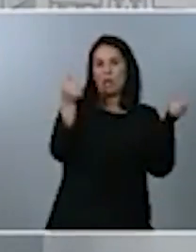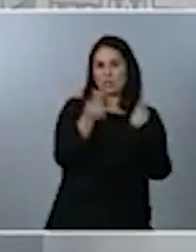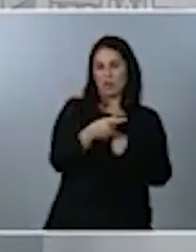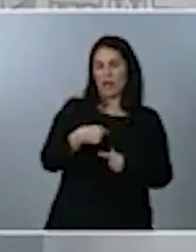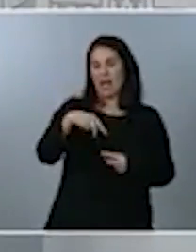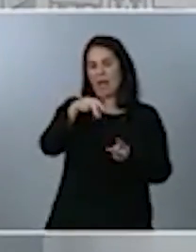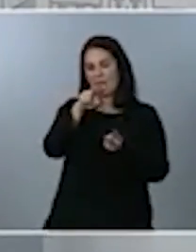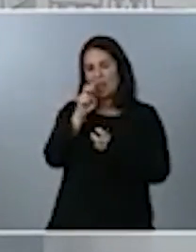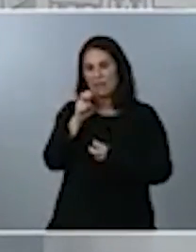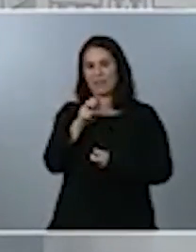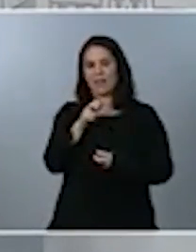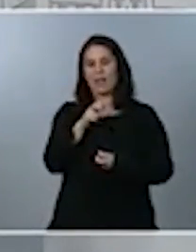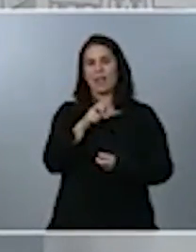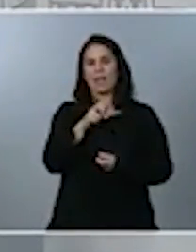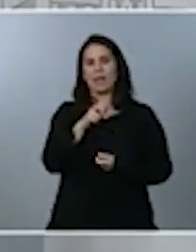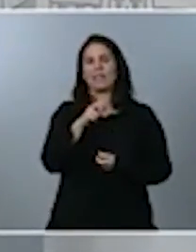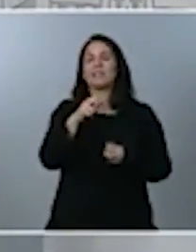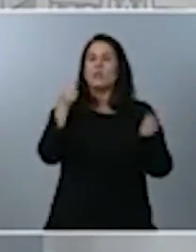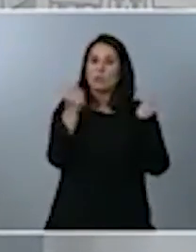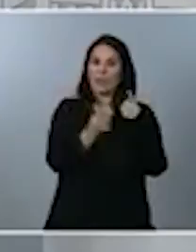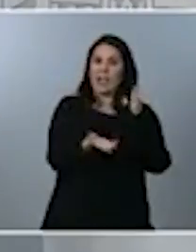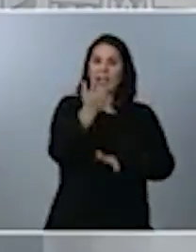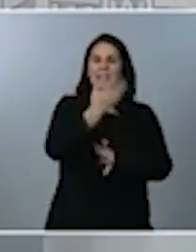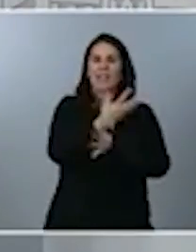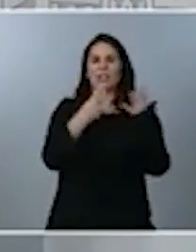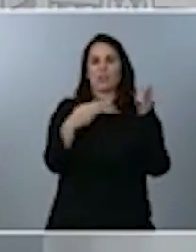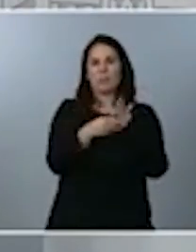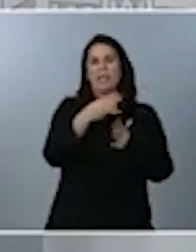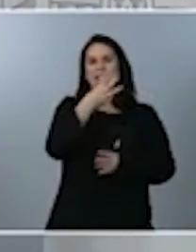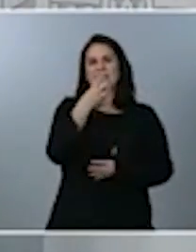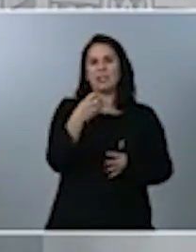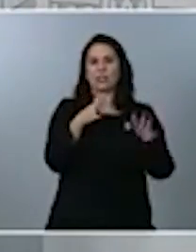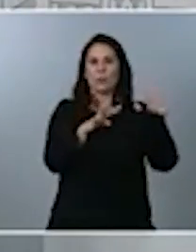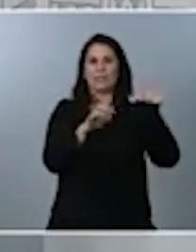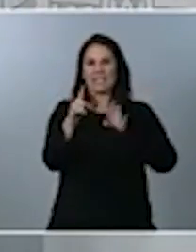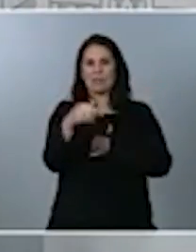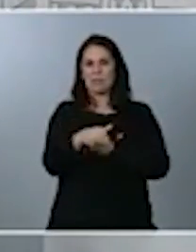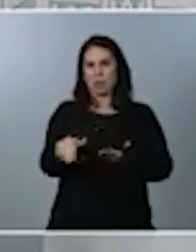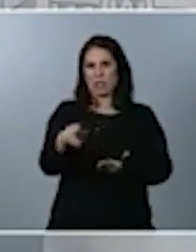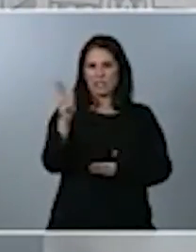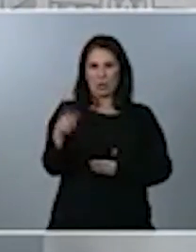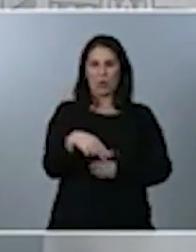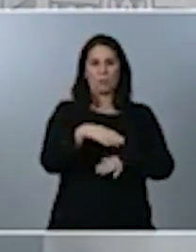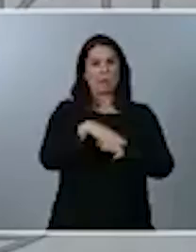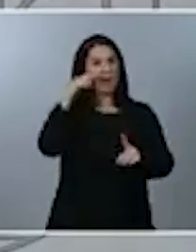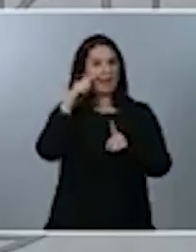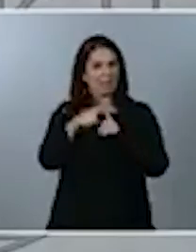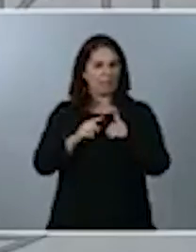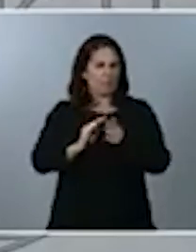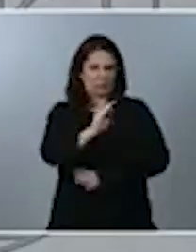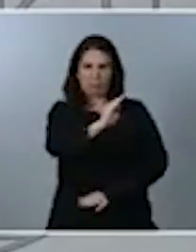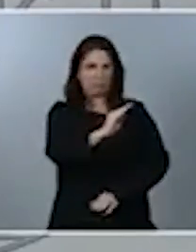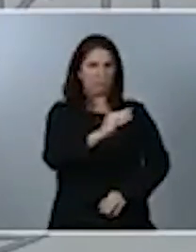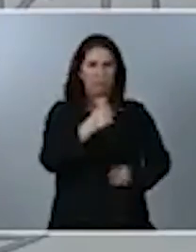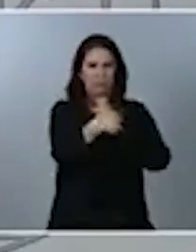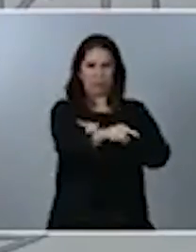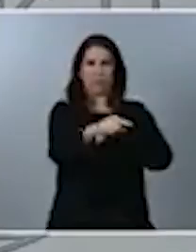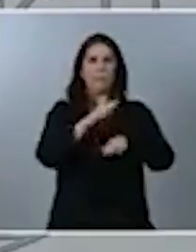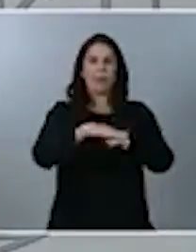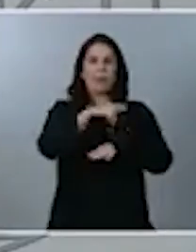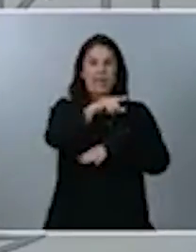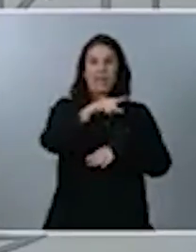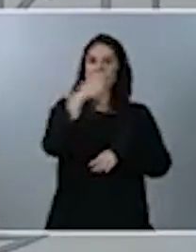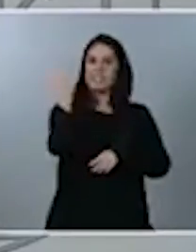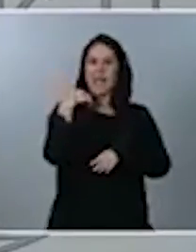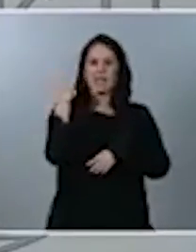18.396 millones que vamos a abonar para que esos gastos impropios pasen a la Seguridad Social y